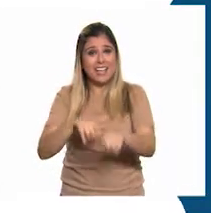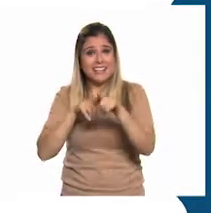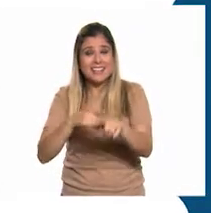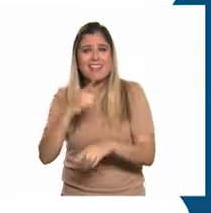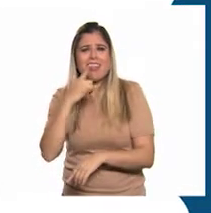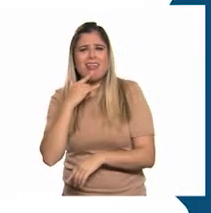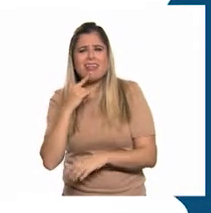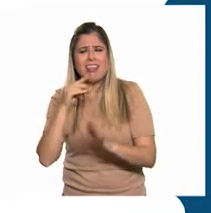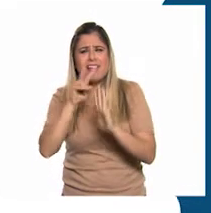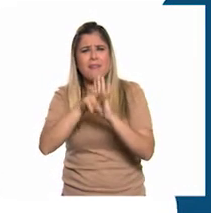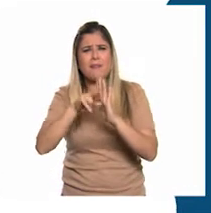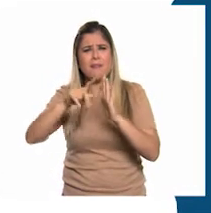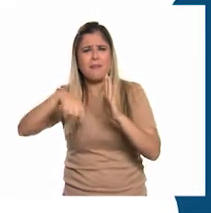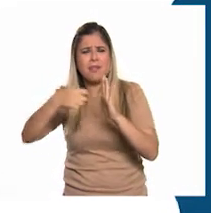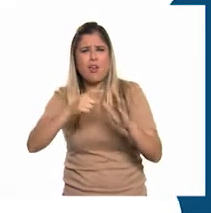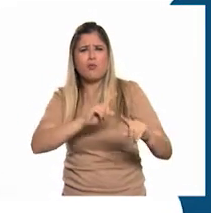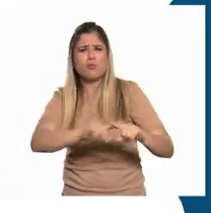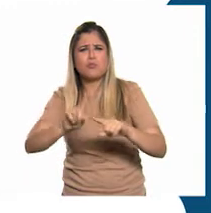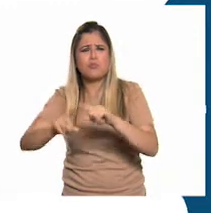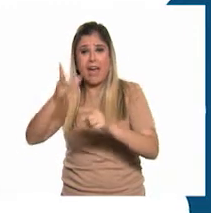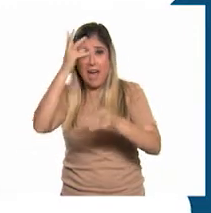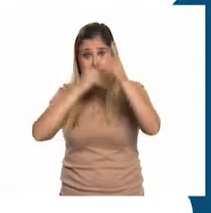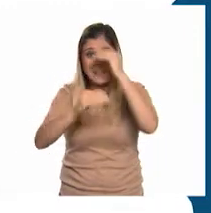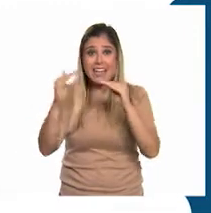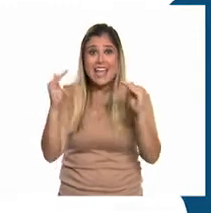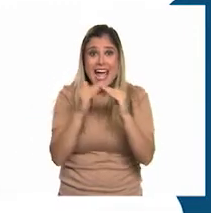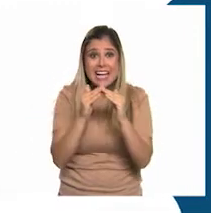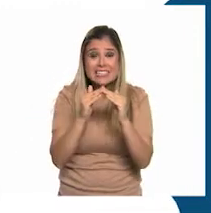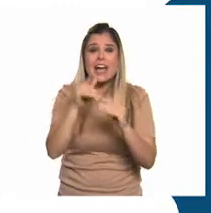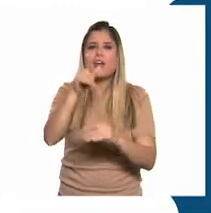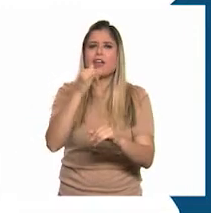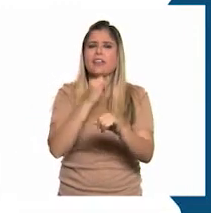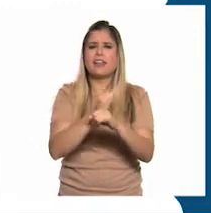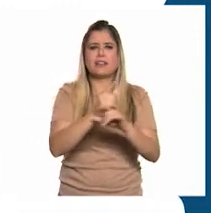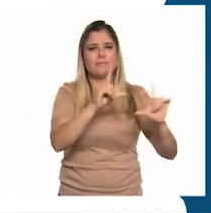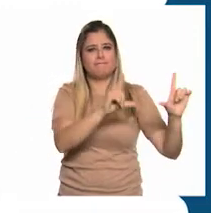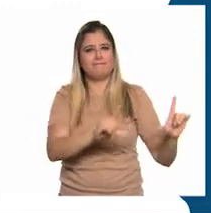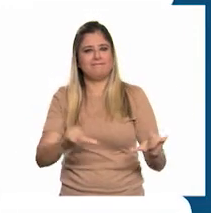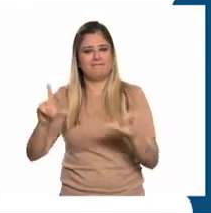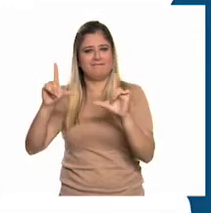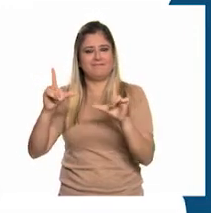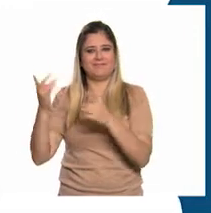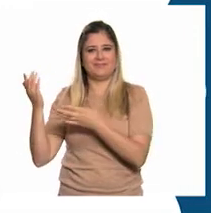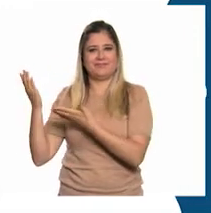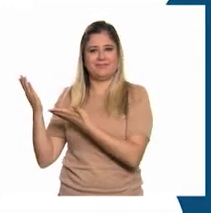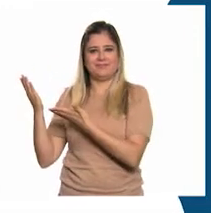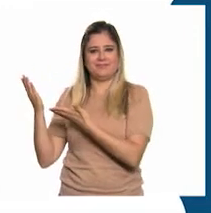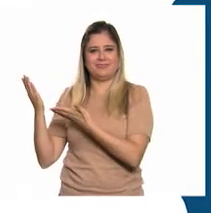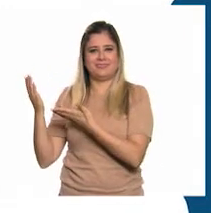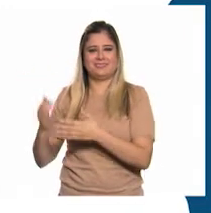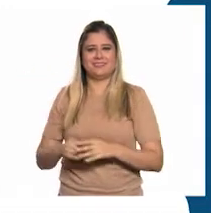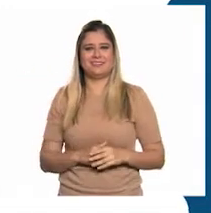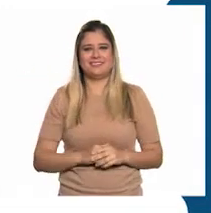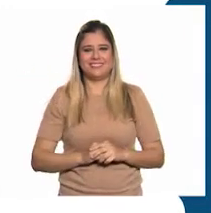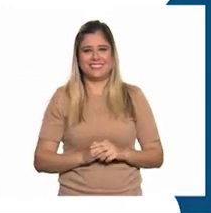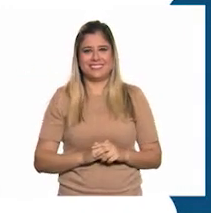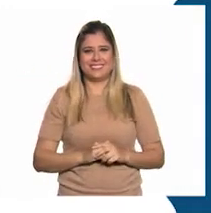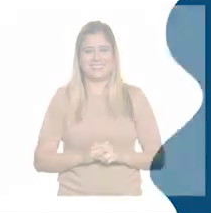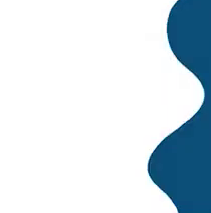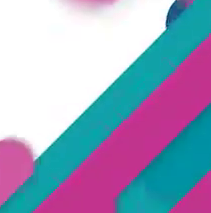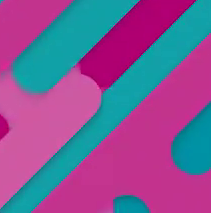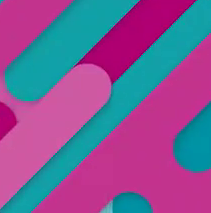programas de Aprende en Casa, los puedes encontrar en la siguiente liga. Aprendeencasa.cep.gov